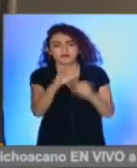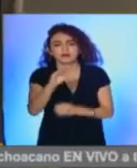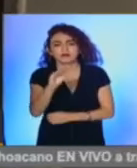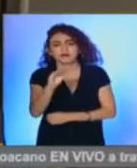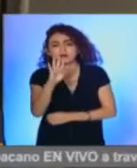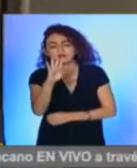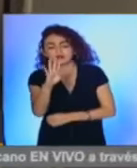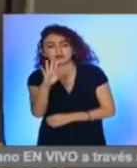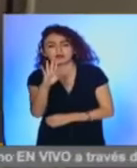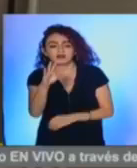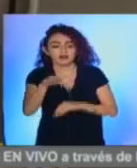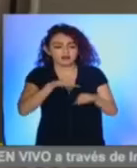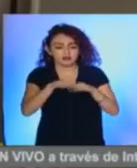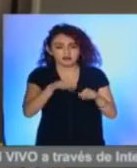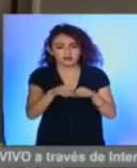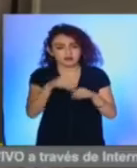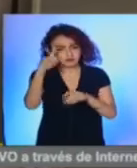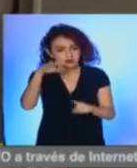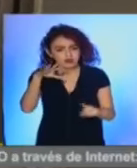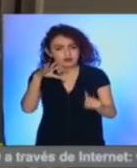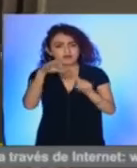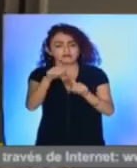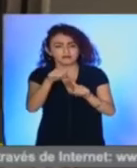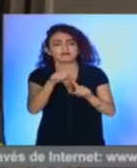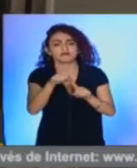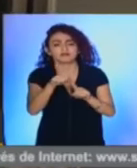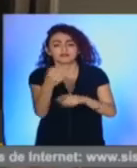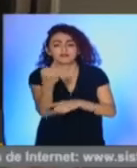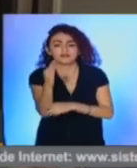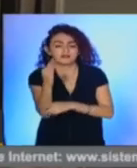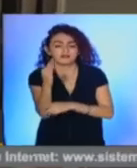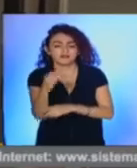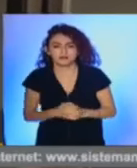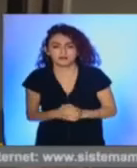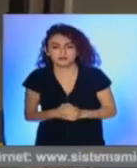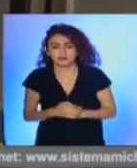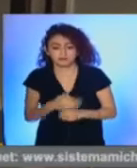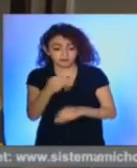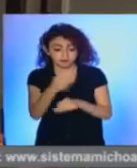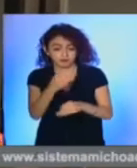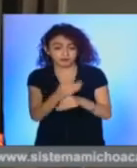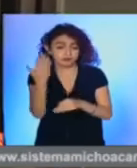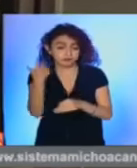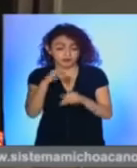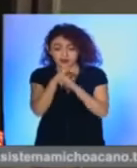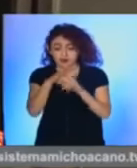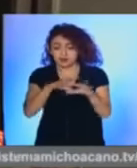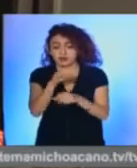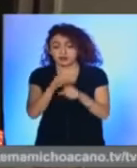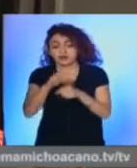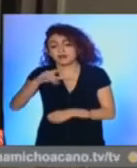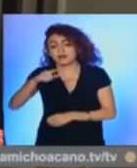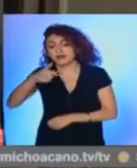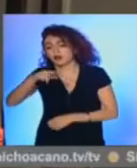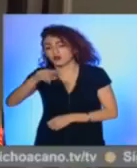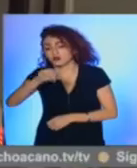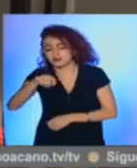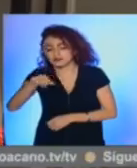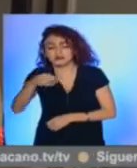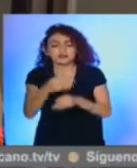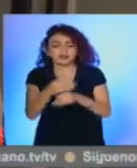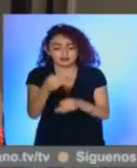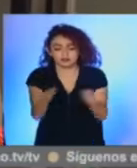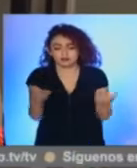empleos por recuperar para llegar a la cifra de febrero. Aún con las cifras anteriores, Melgoza Velásquez mencionó